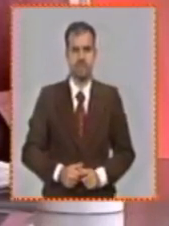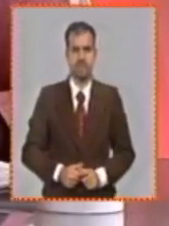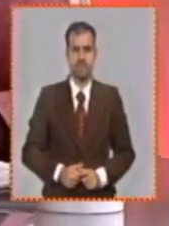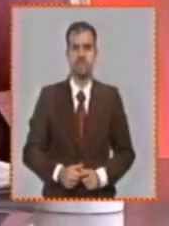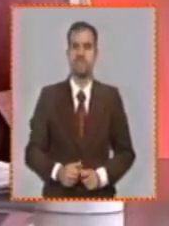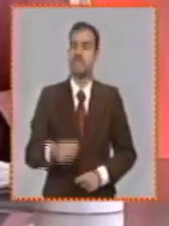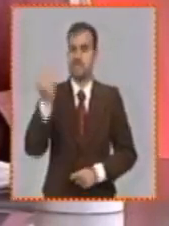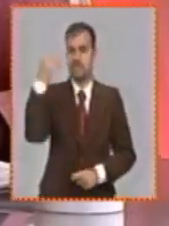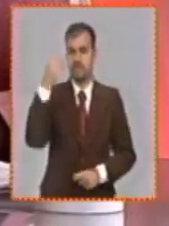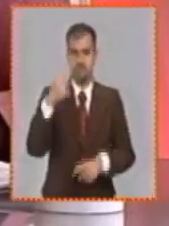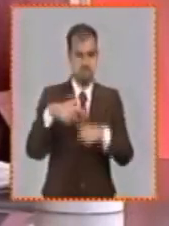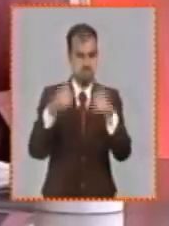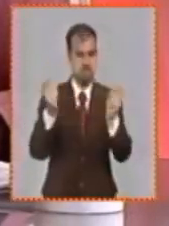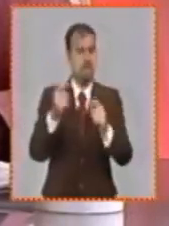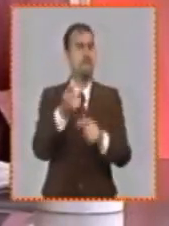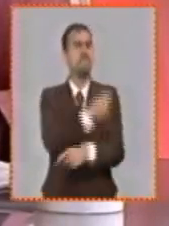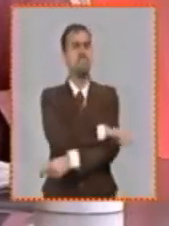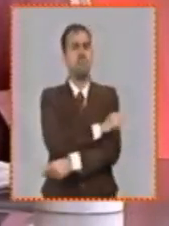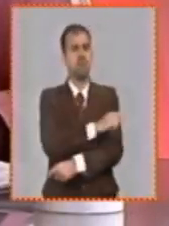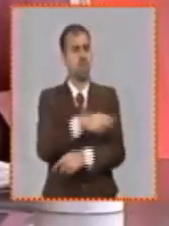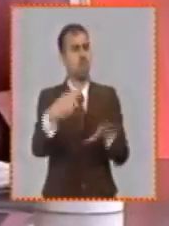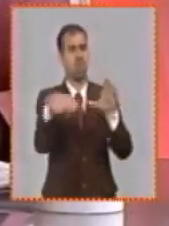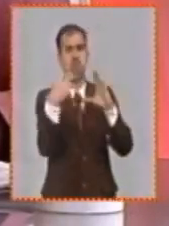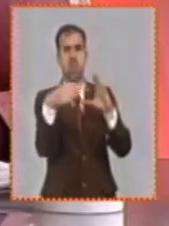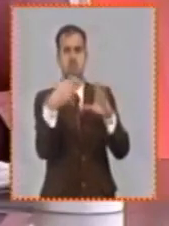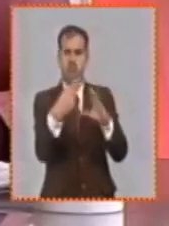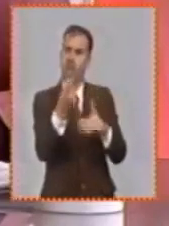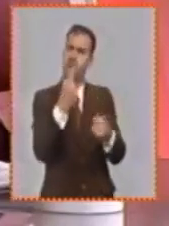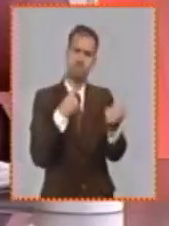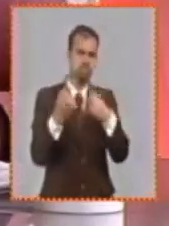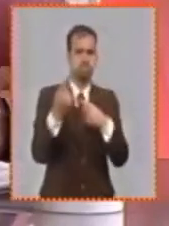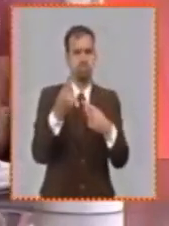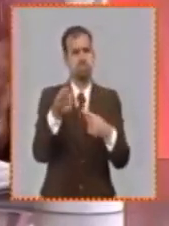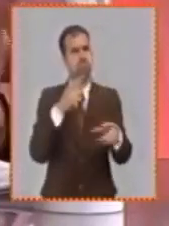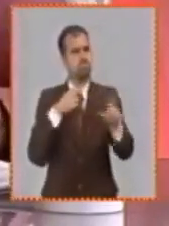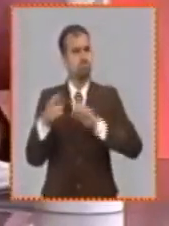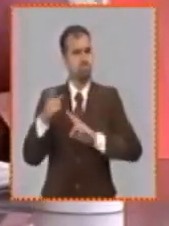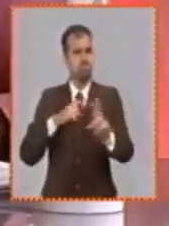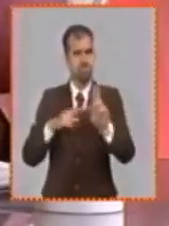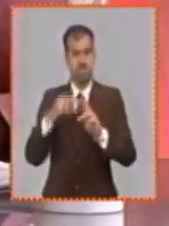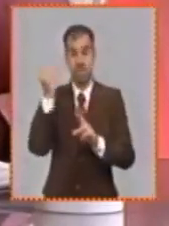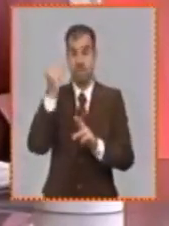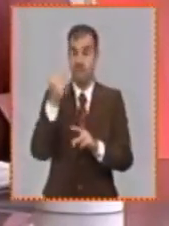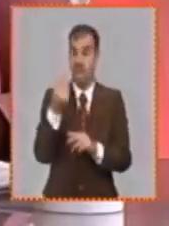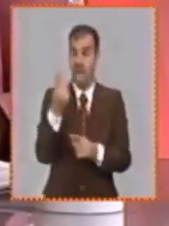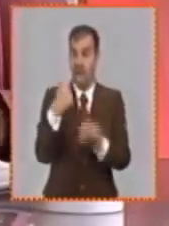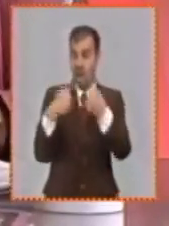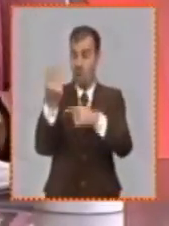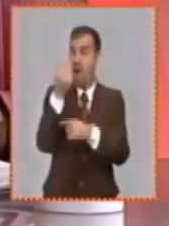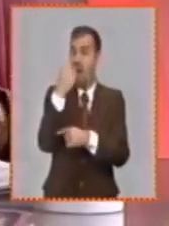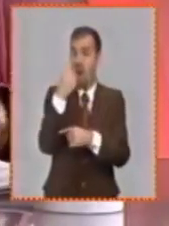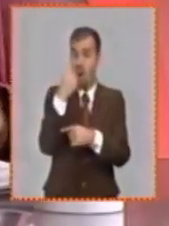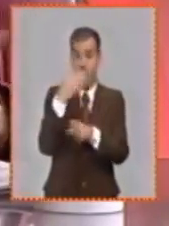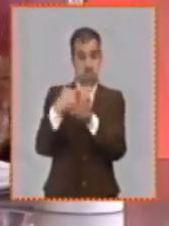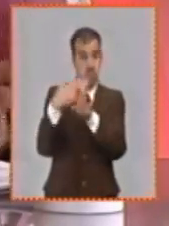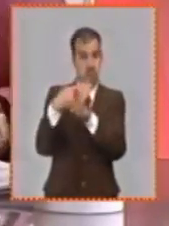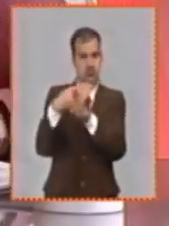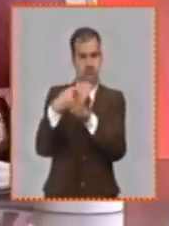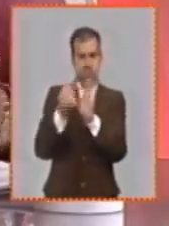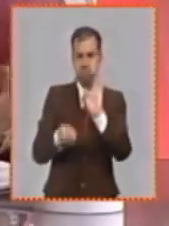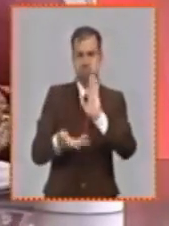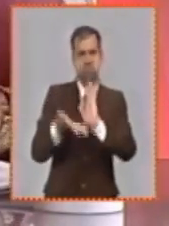se han recibido a la población nosotros hemos recibido criterios de almuerzos que han pasado no sé a 75 pesos a